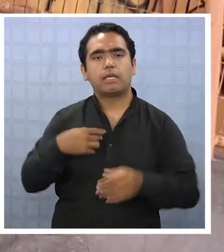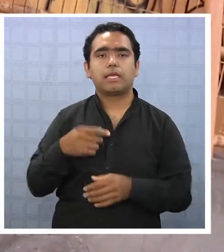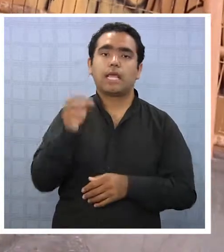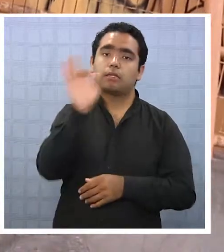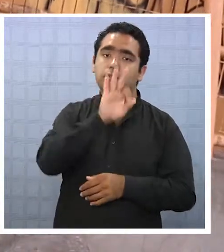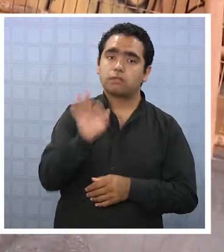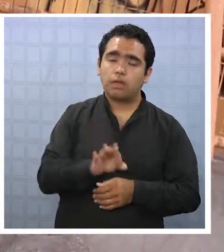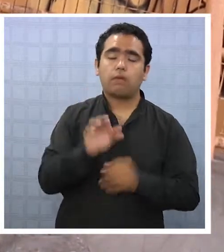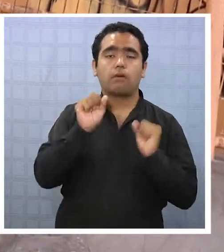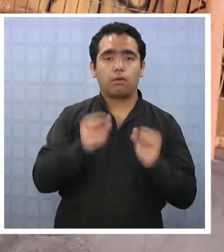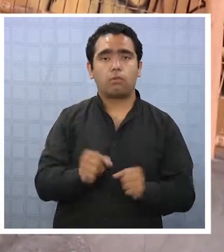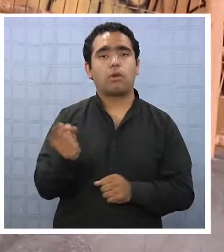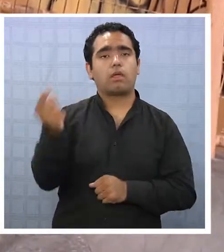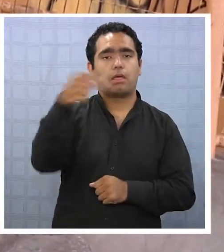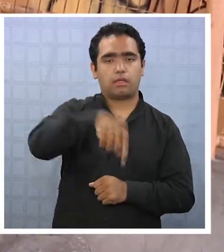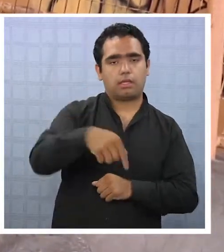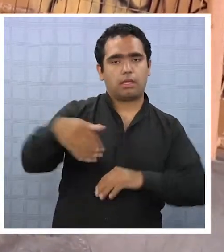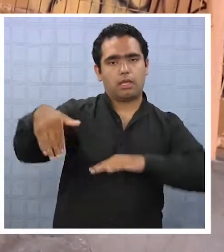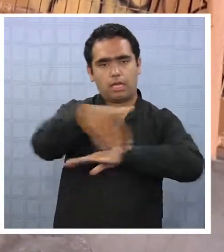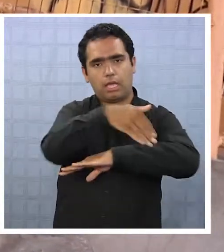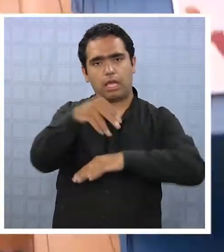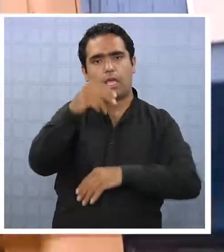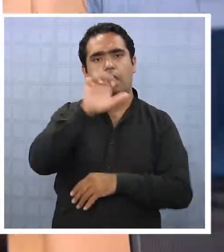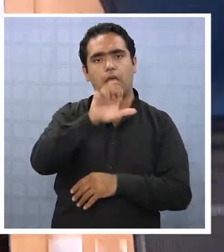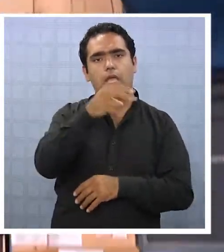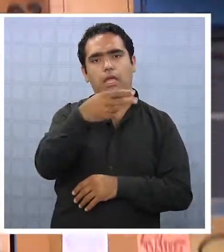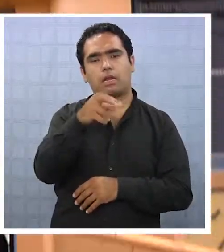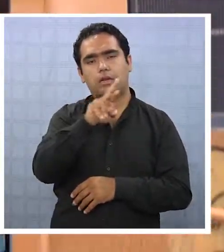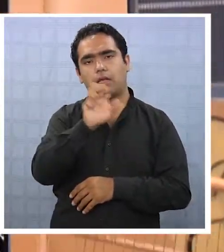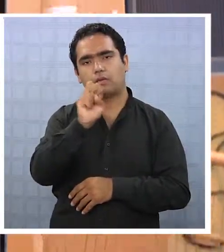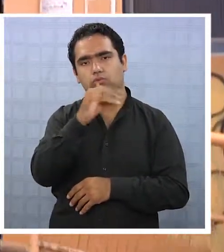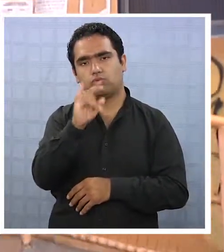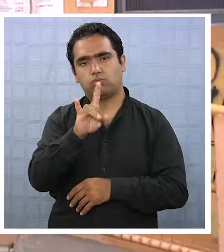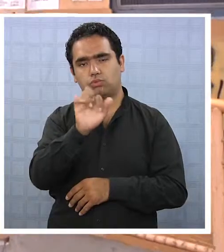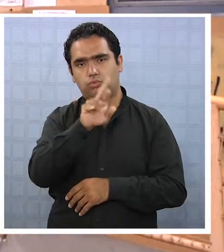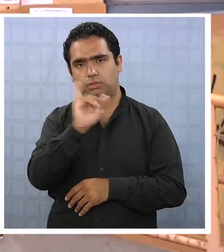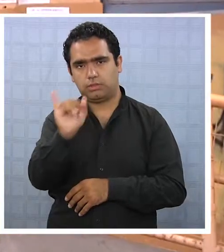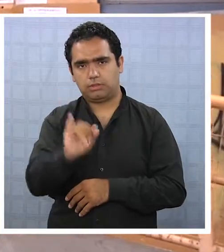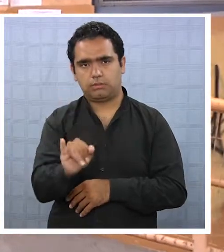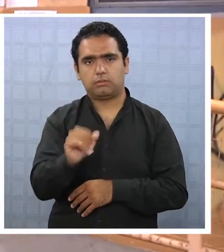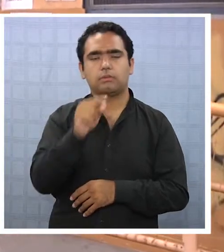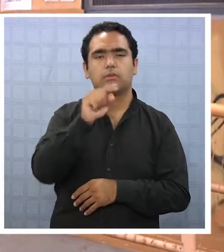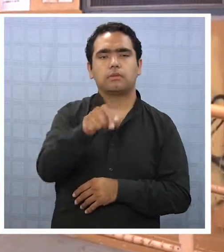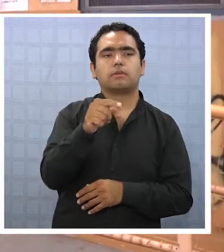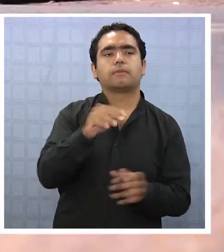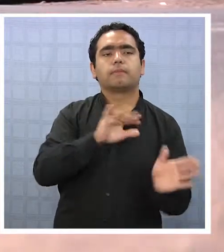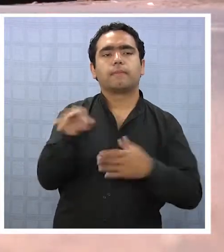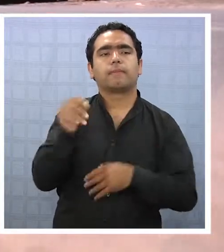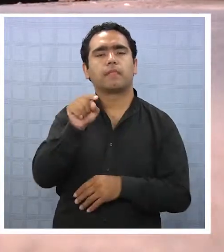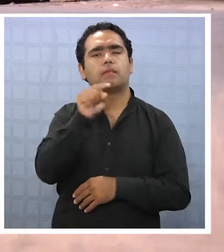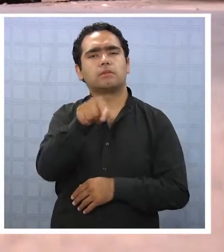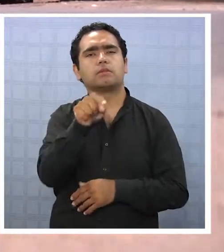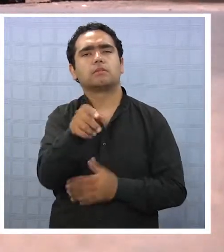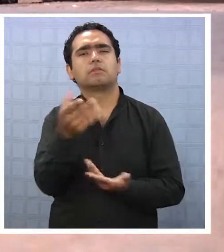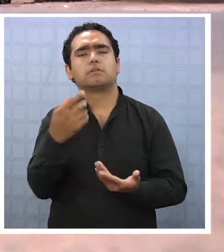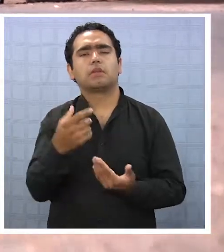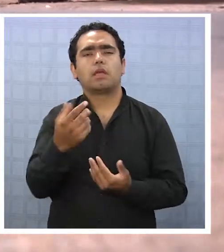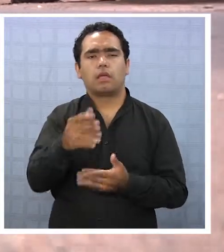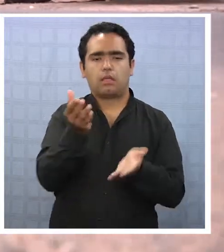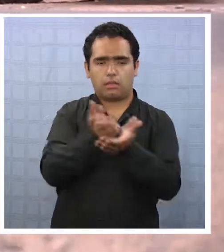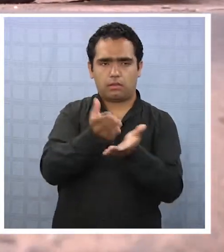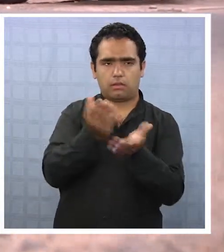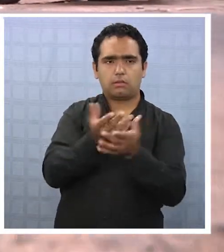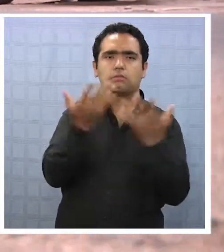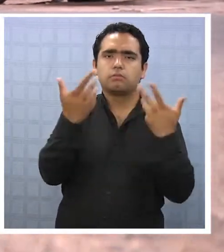en el rastro y así no perjudicamos ni a los vecinos ni a los comerciantes. El establecimiento ha realizado ejercicios de